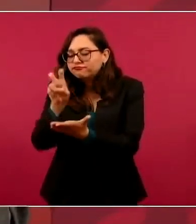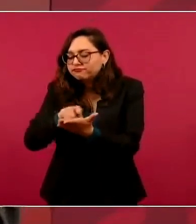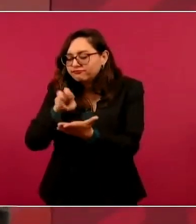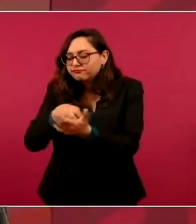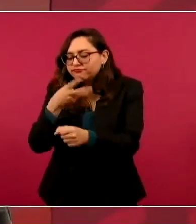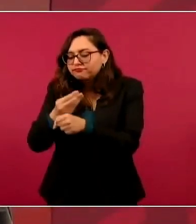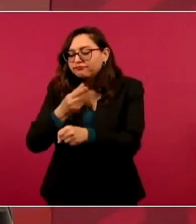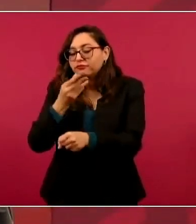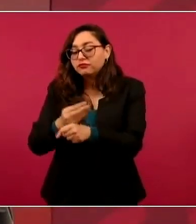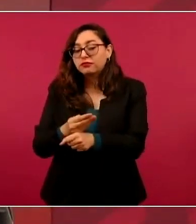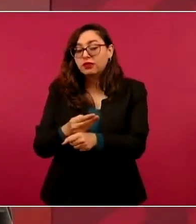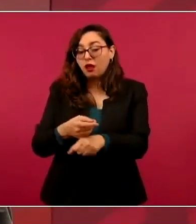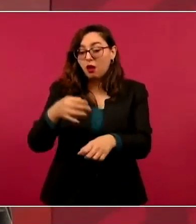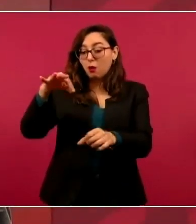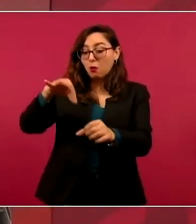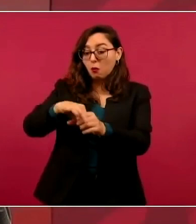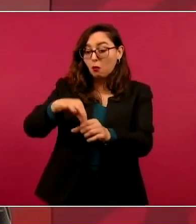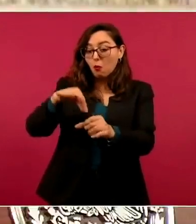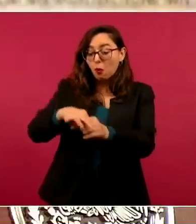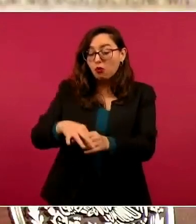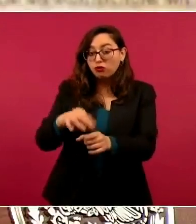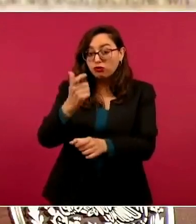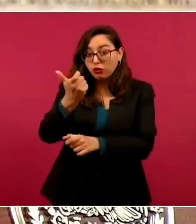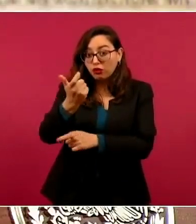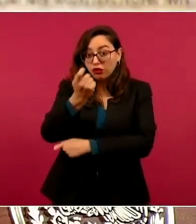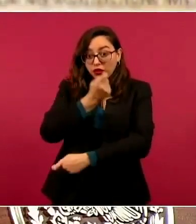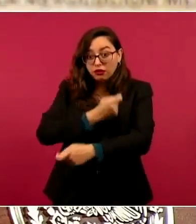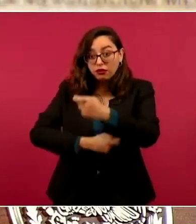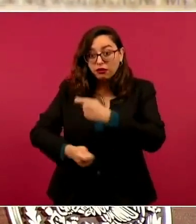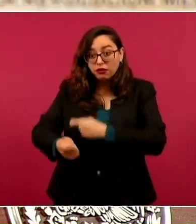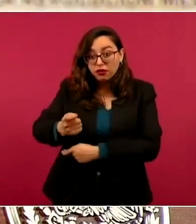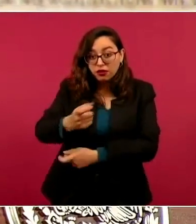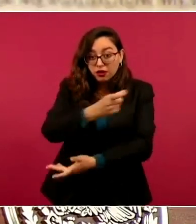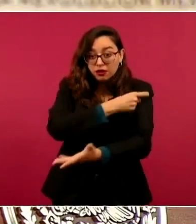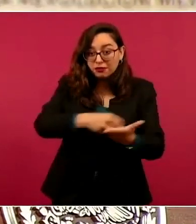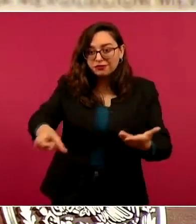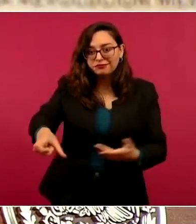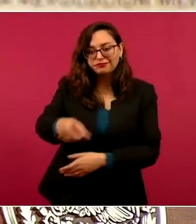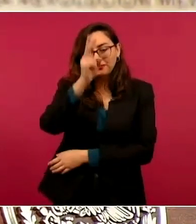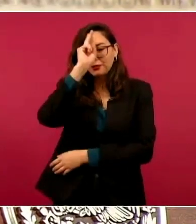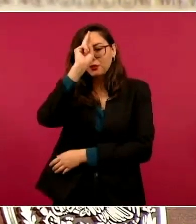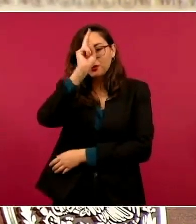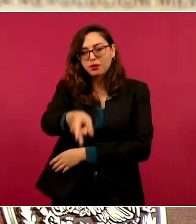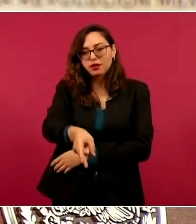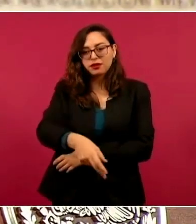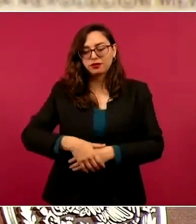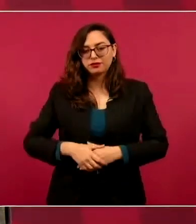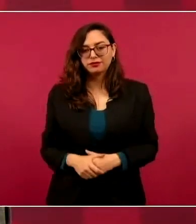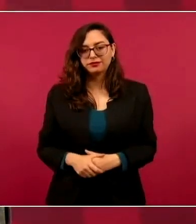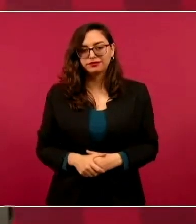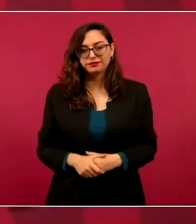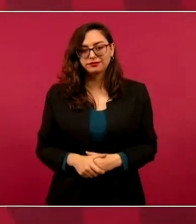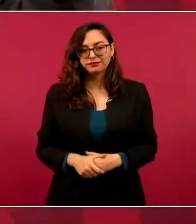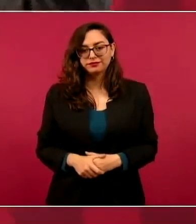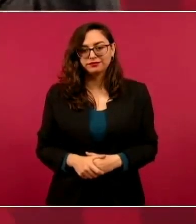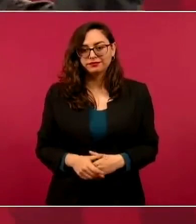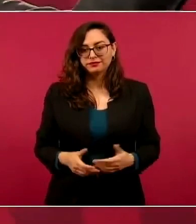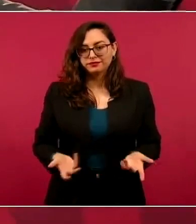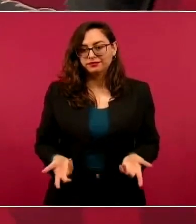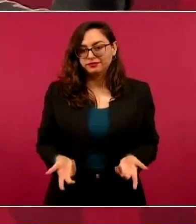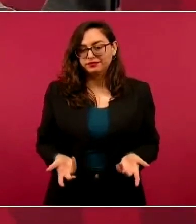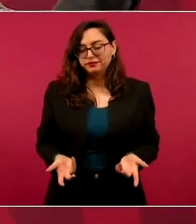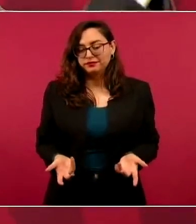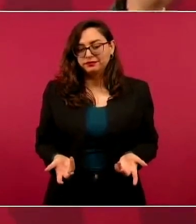compra de voto. En el 2006, no estoy